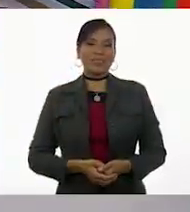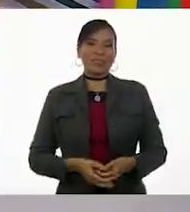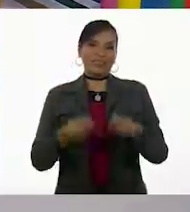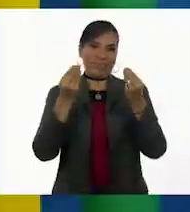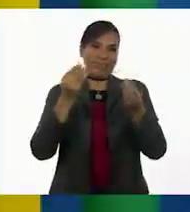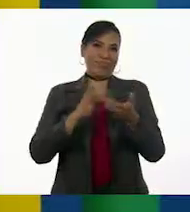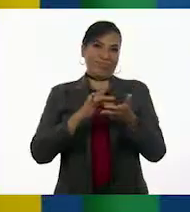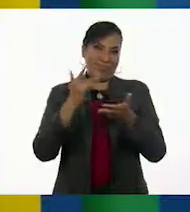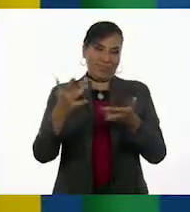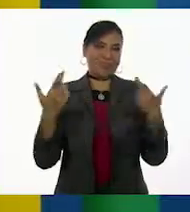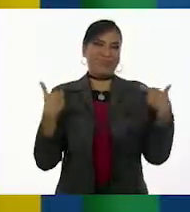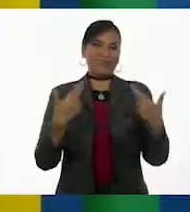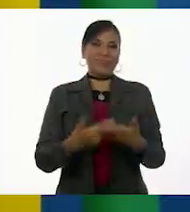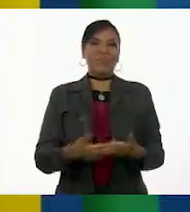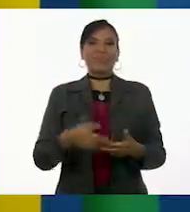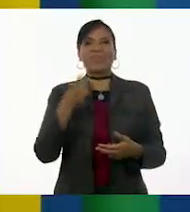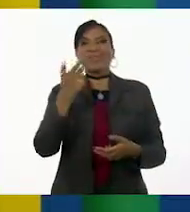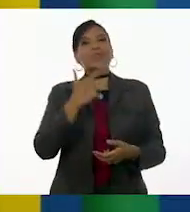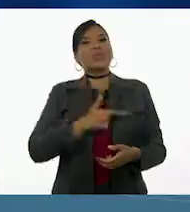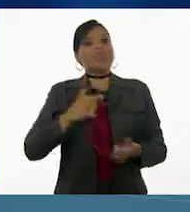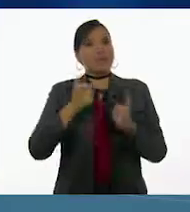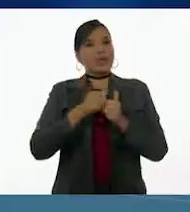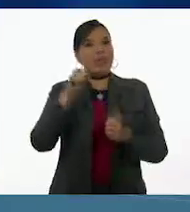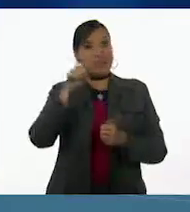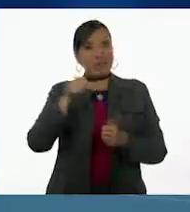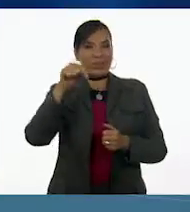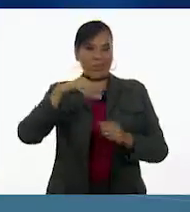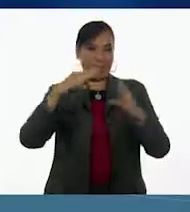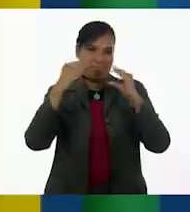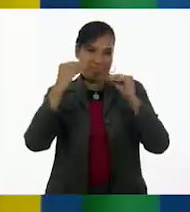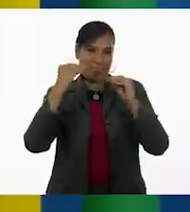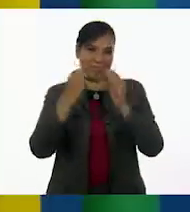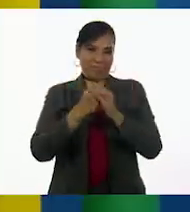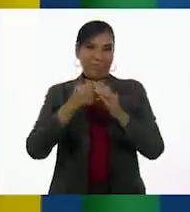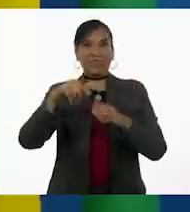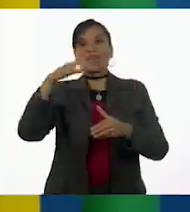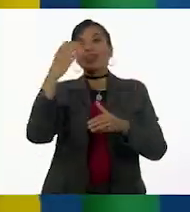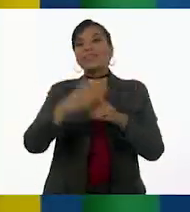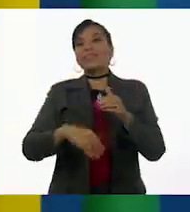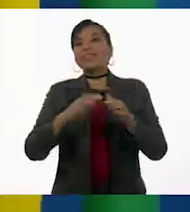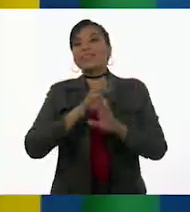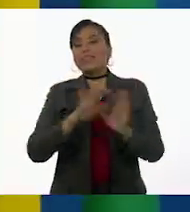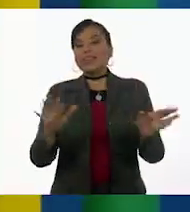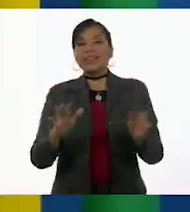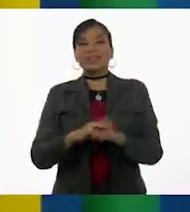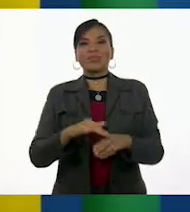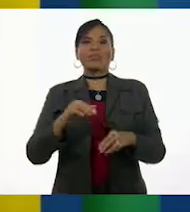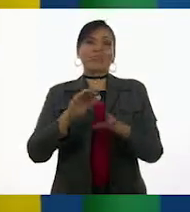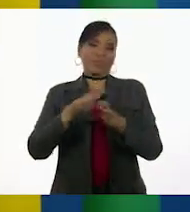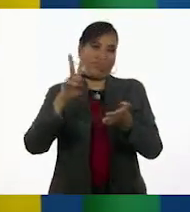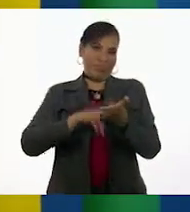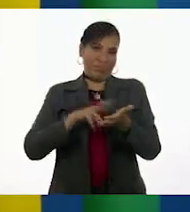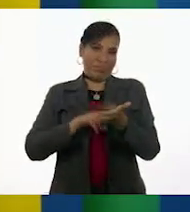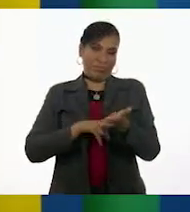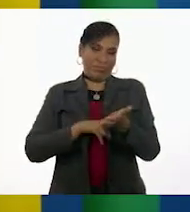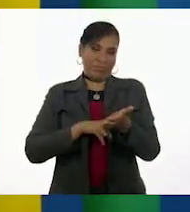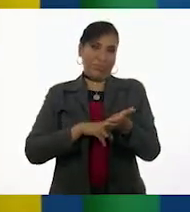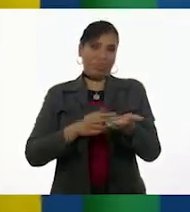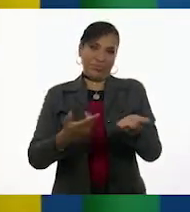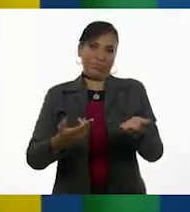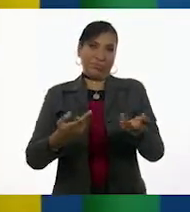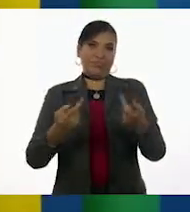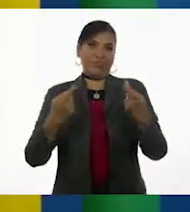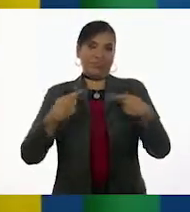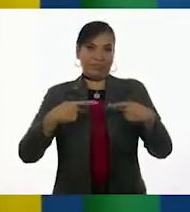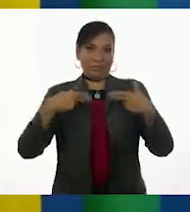Muchísimas gracias, maestra. Ha sido un placer estar contigo en esta clase. Hemos terminado con el valor de ser